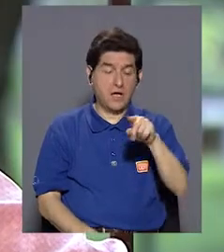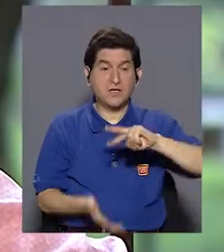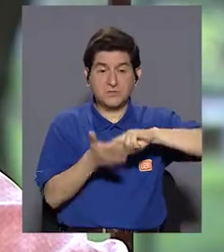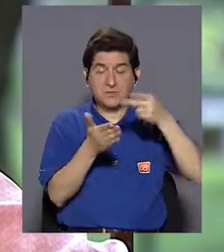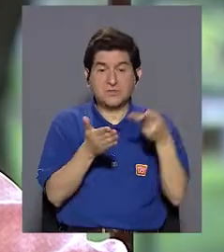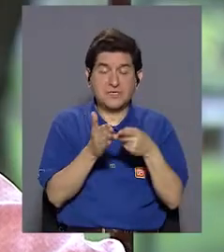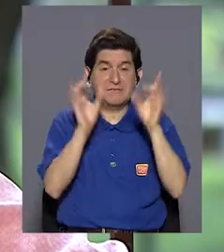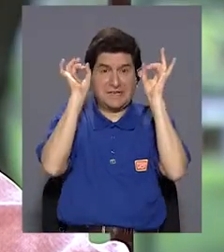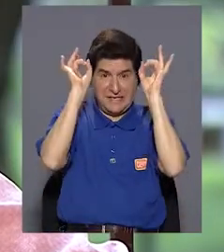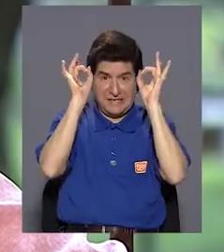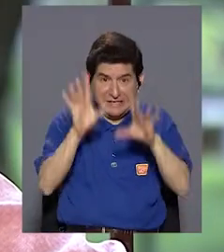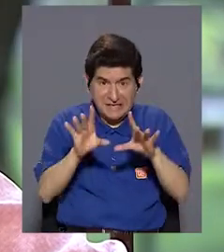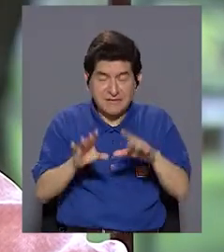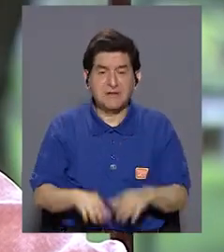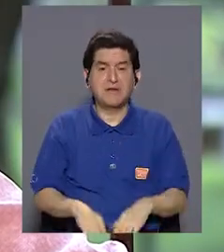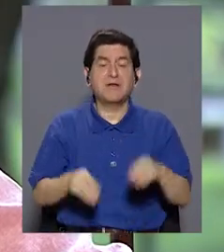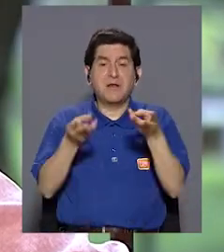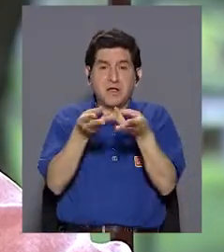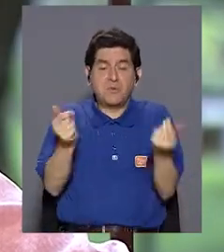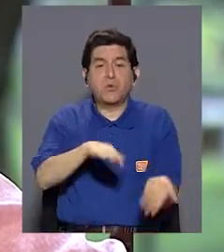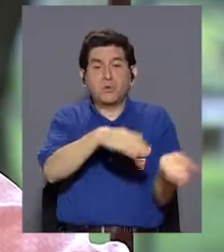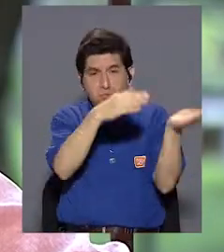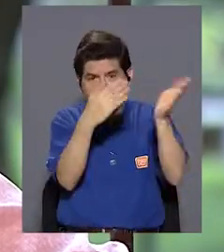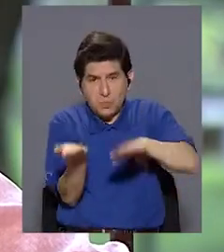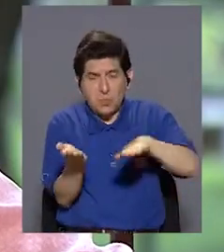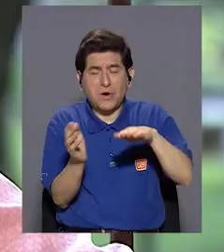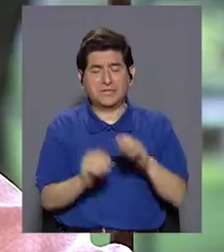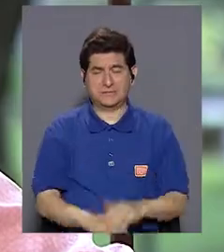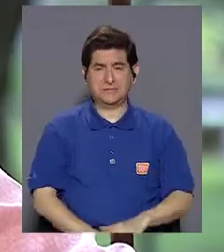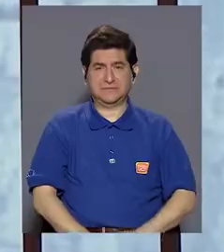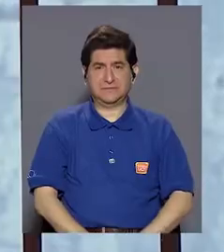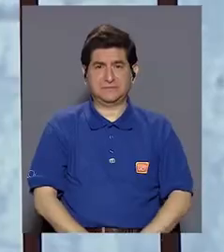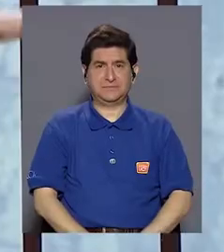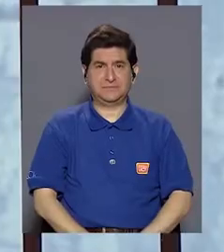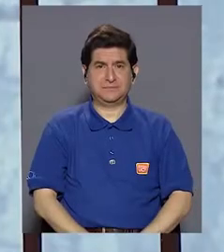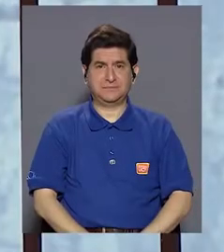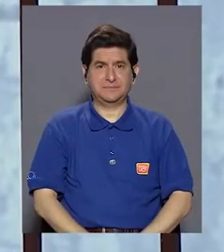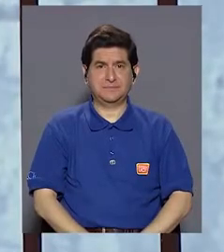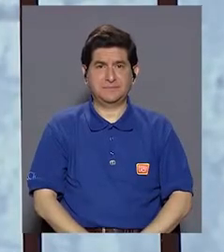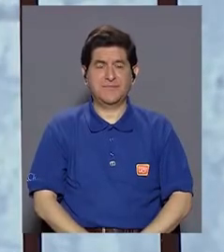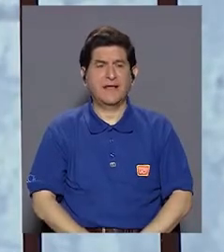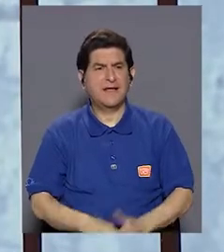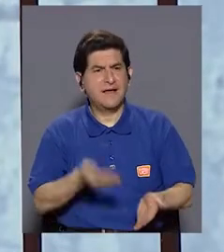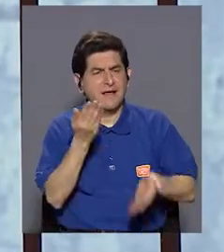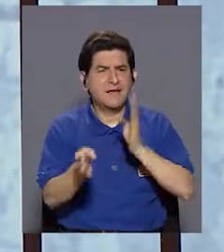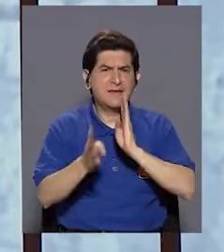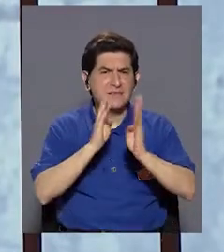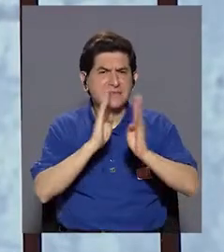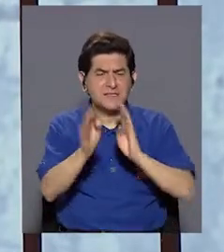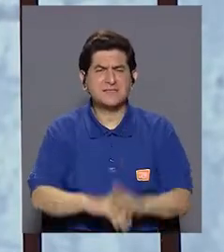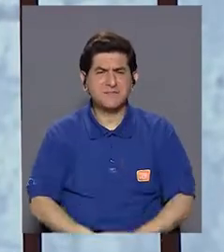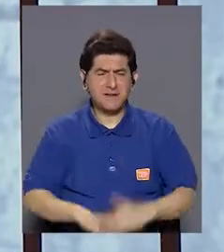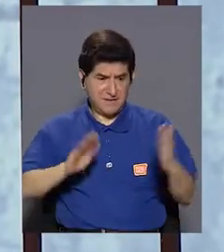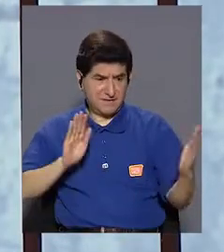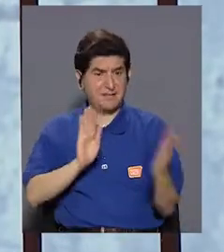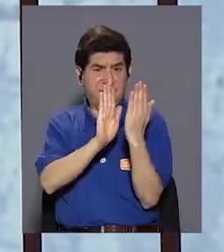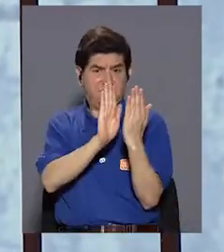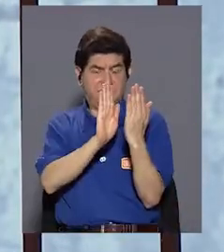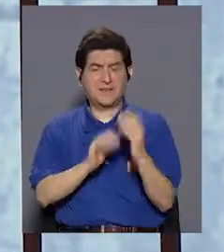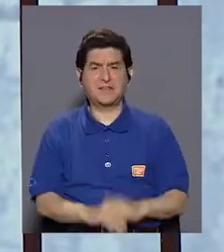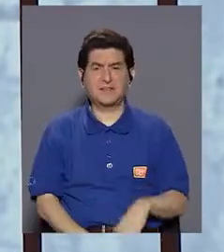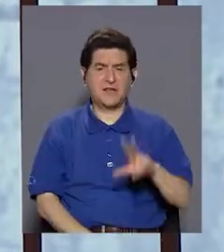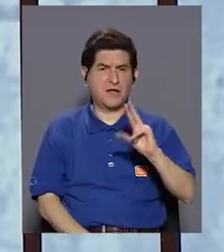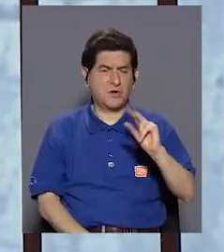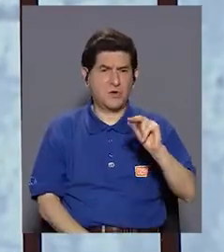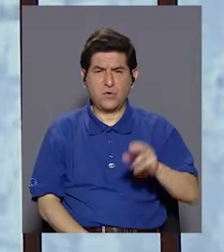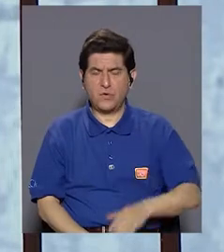niño es fatal y ya genera una muerte muy lamentable. Sí, tal vez ahí, hablando de exposición, que no es